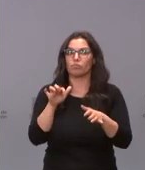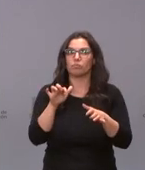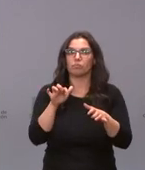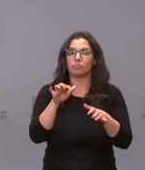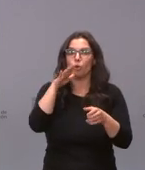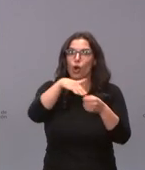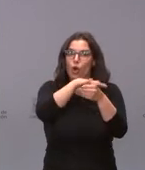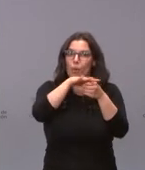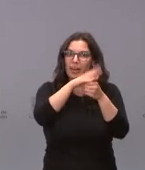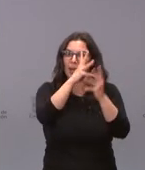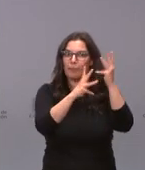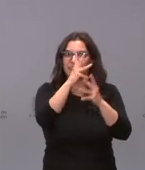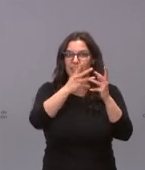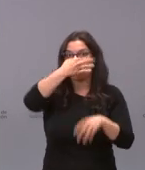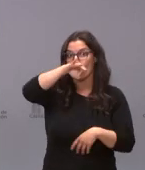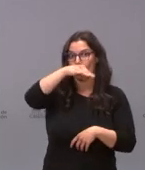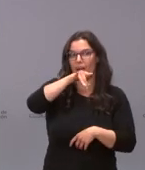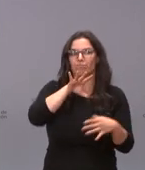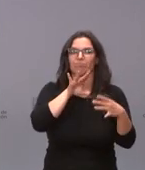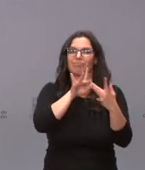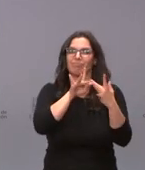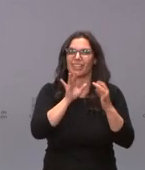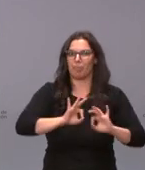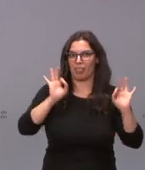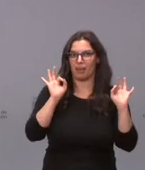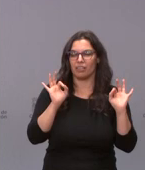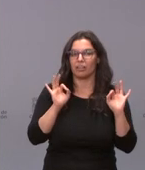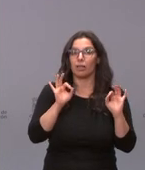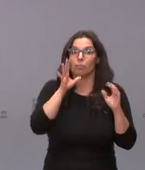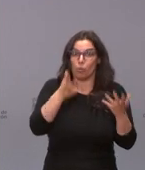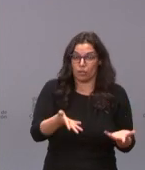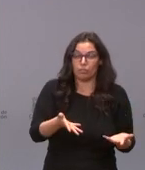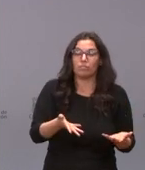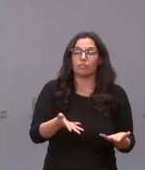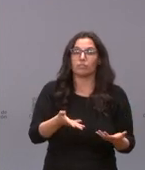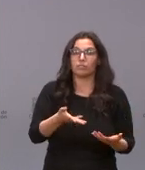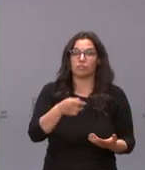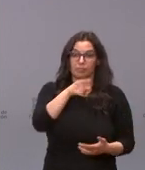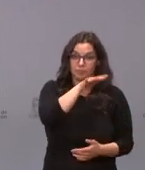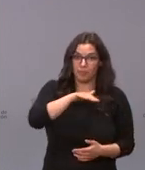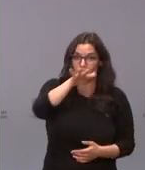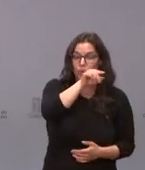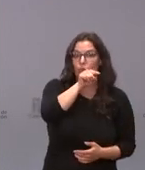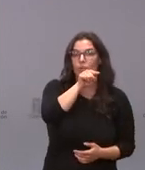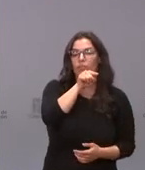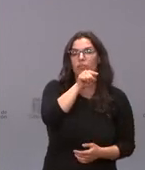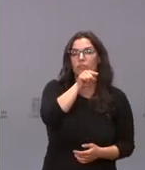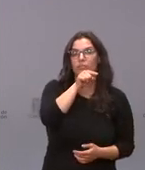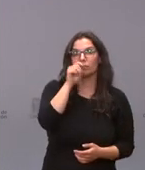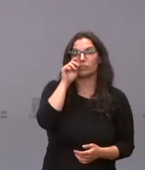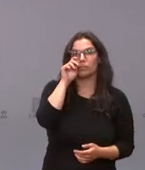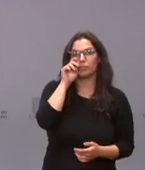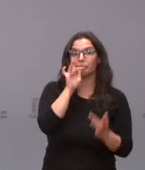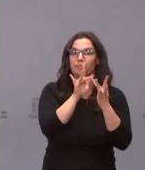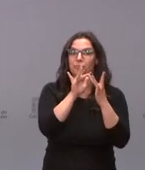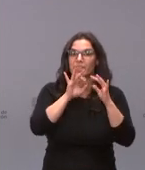comarca administrativa en toda nuestra comunidad autónoma de hecho por ese motivo tenemos una relación